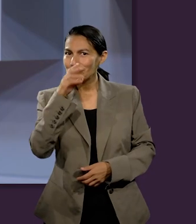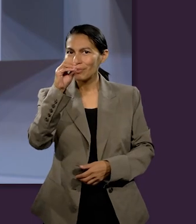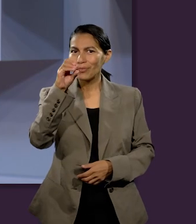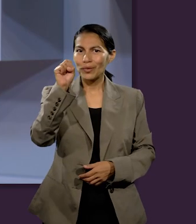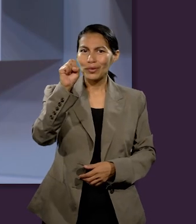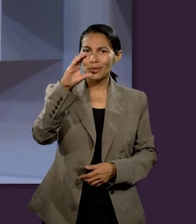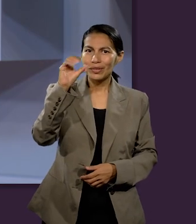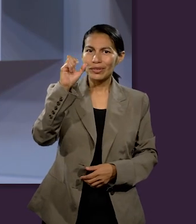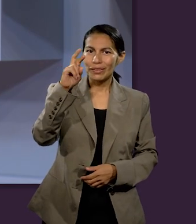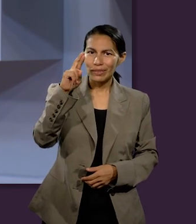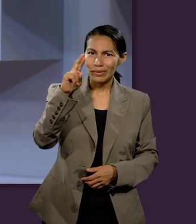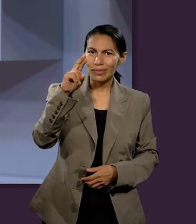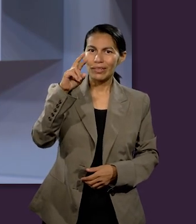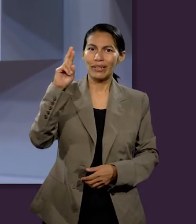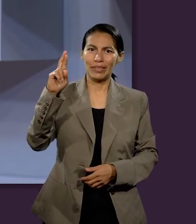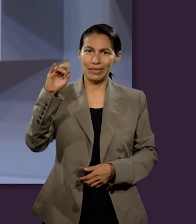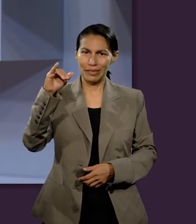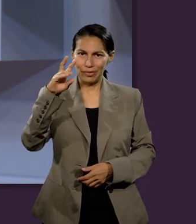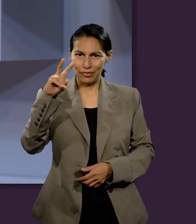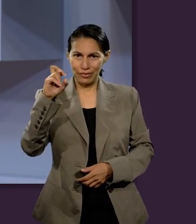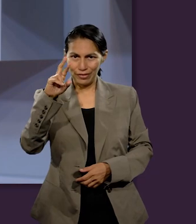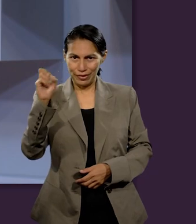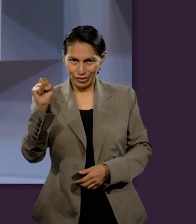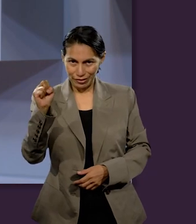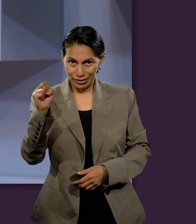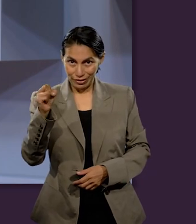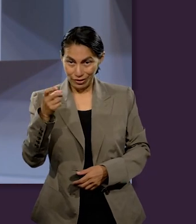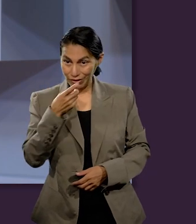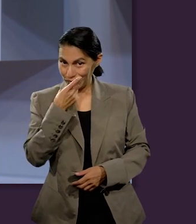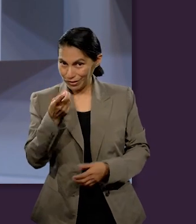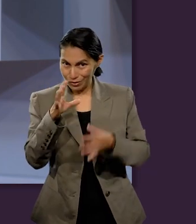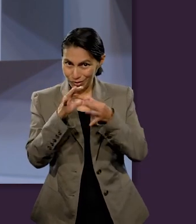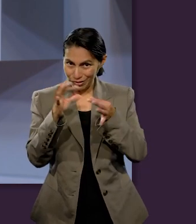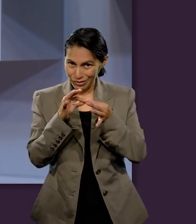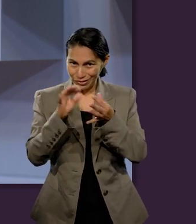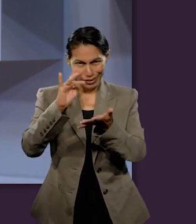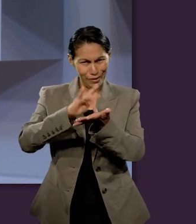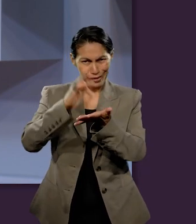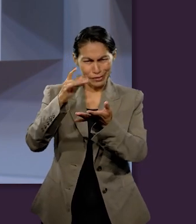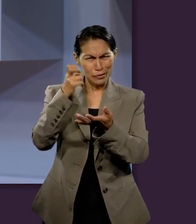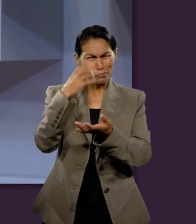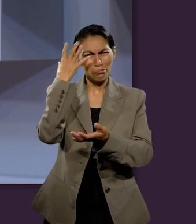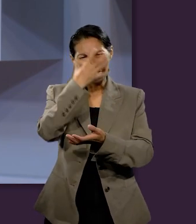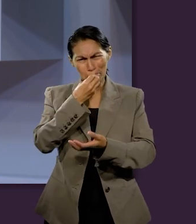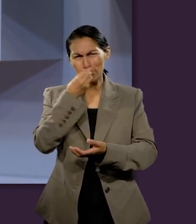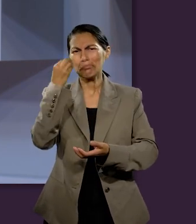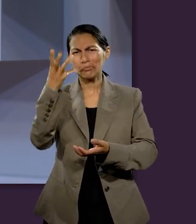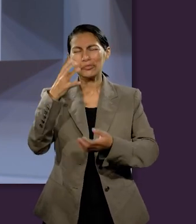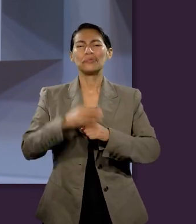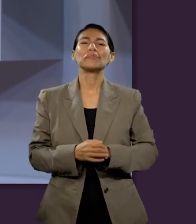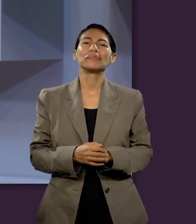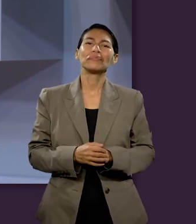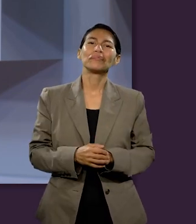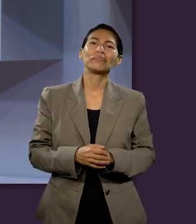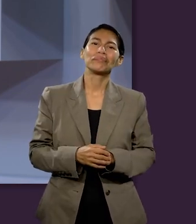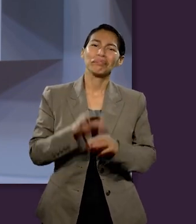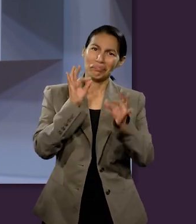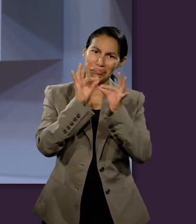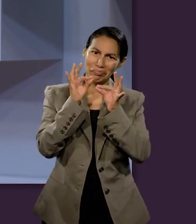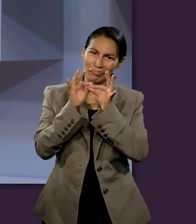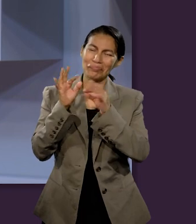Queremos agradecer al pastor Oscar Rivera por este comentario tan atinado. Desde luego,